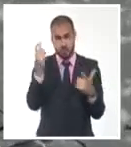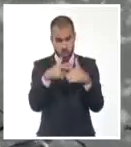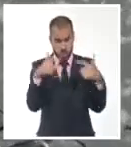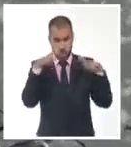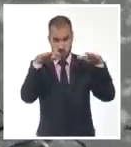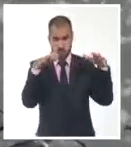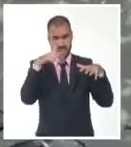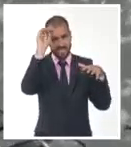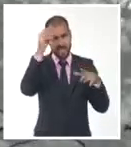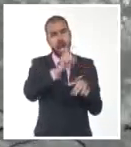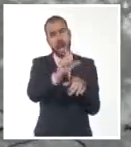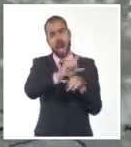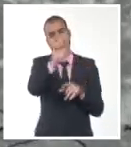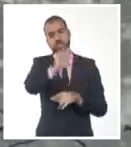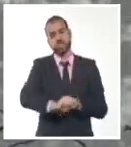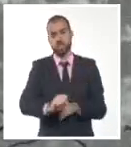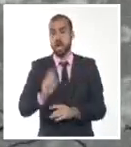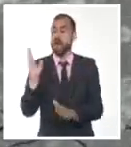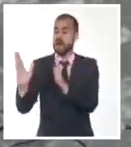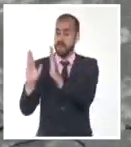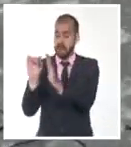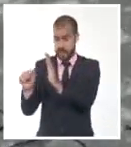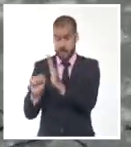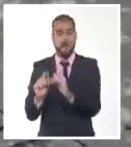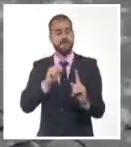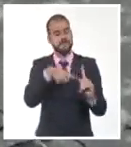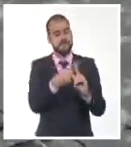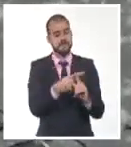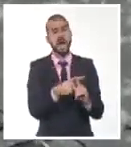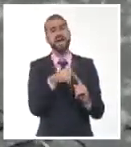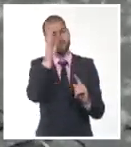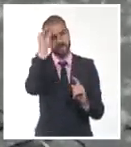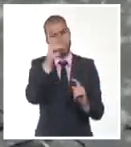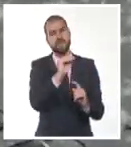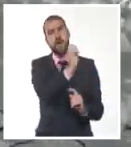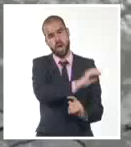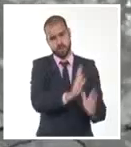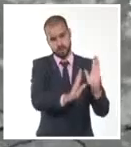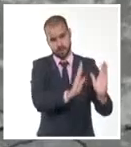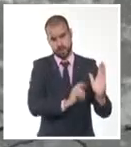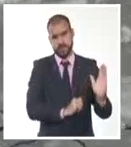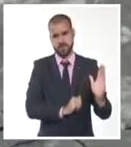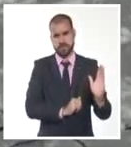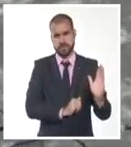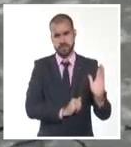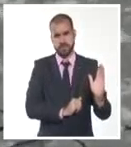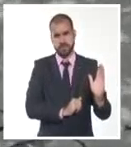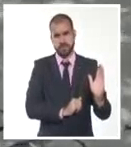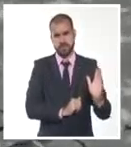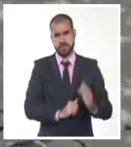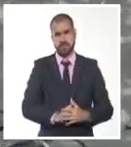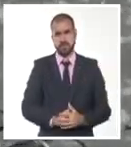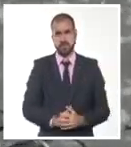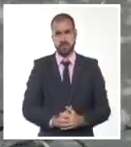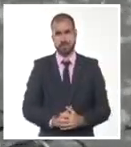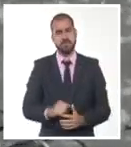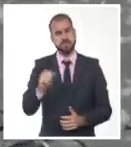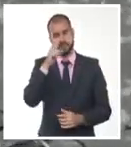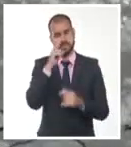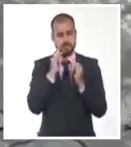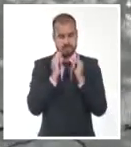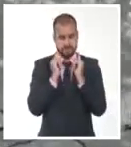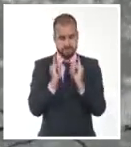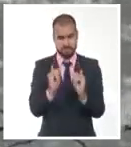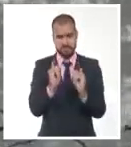localidades del interior y sur del occidente y también en el sur oriental, incluyo a la provincia de Holguín. Les deseo a todos que tengan